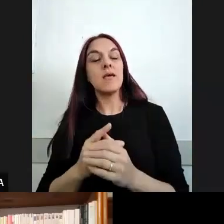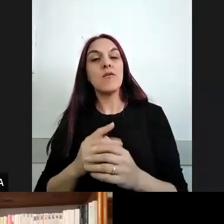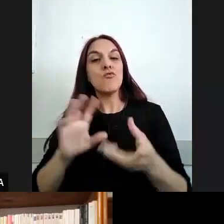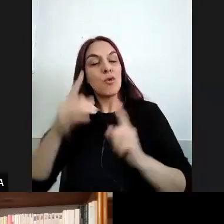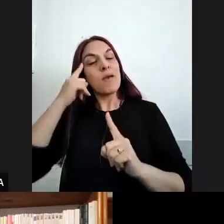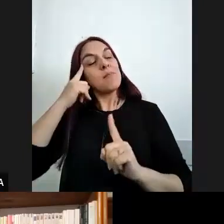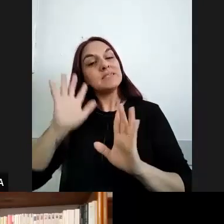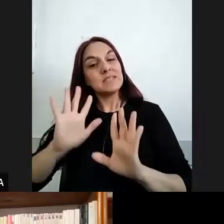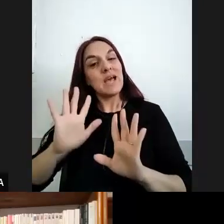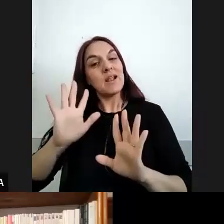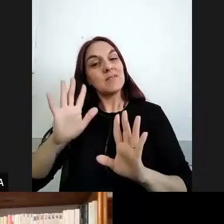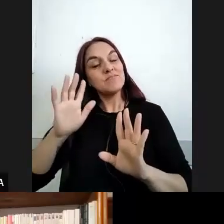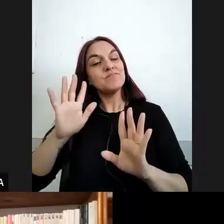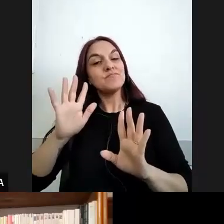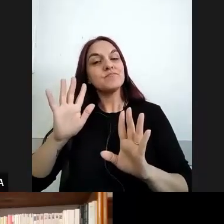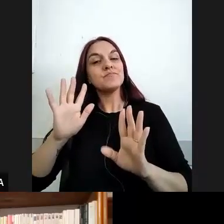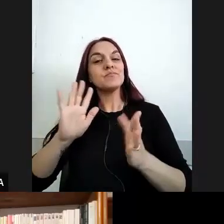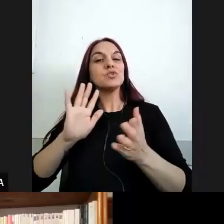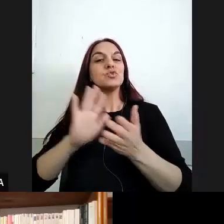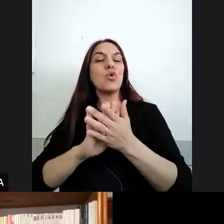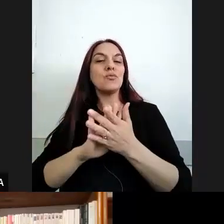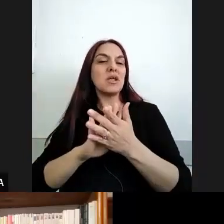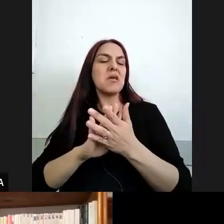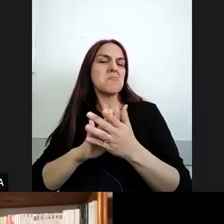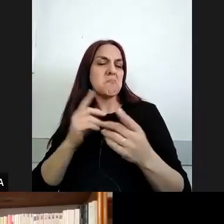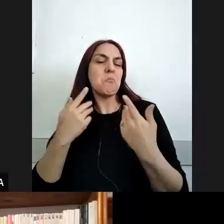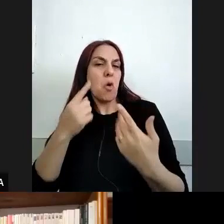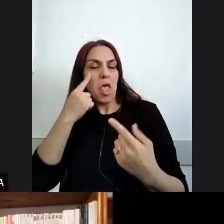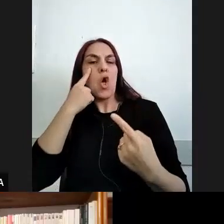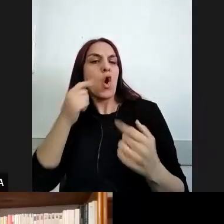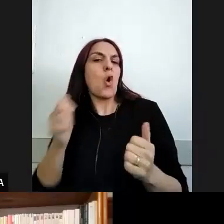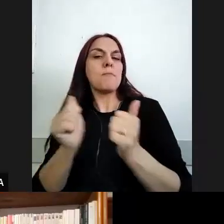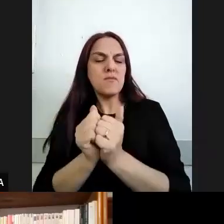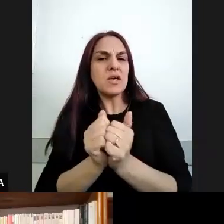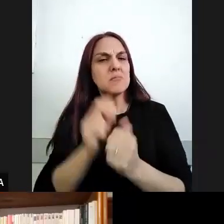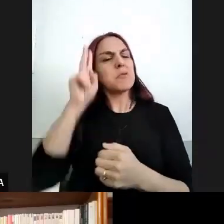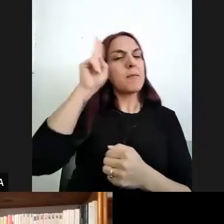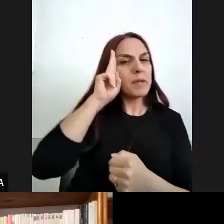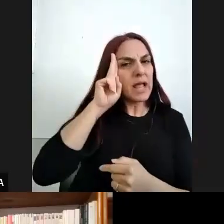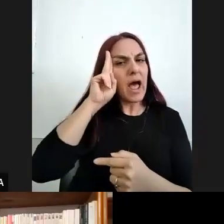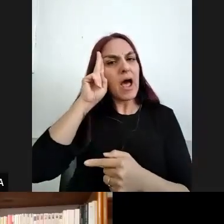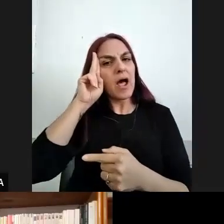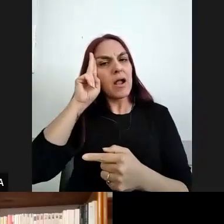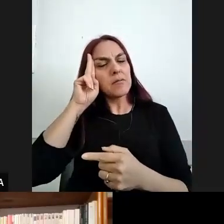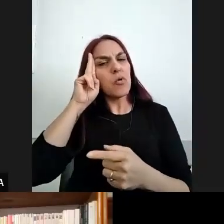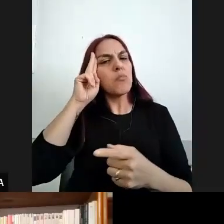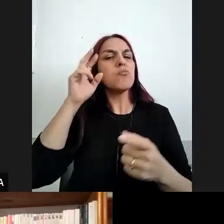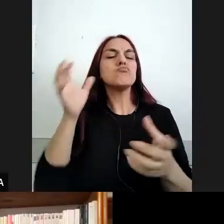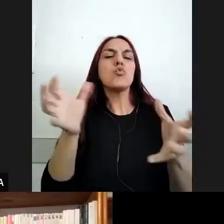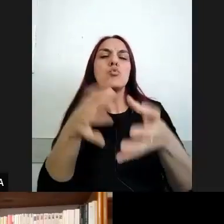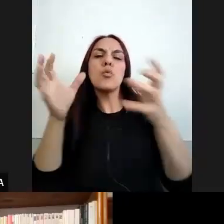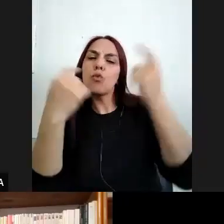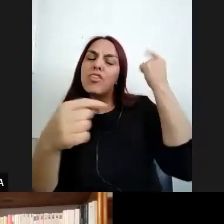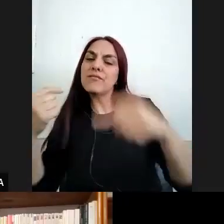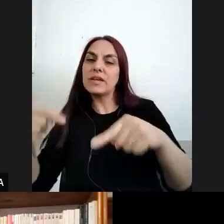esta idea relacionada a la tolerancia a la convivencia que promueve el respeto entre distintos colectivos pero como